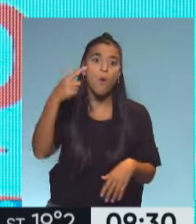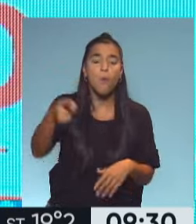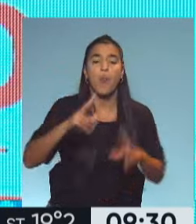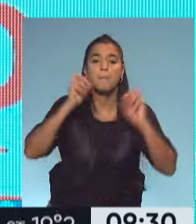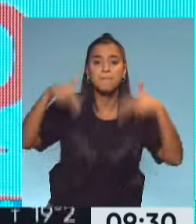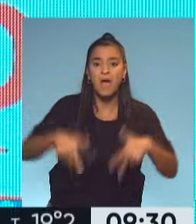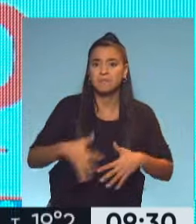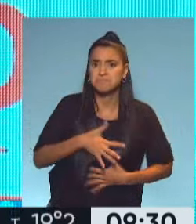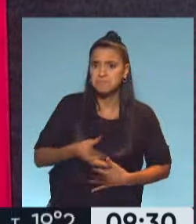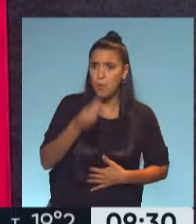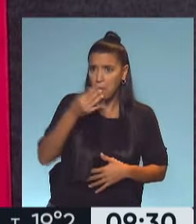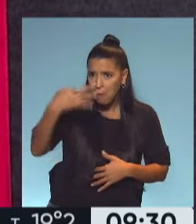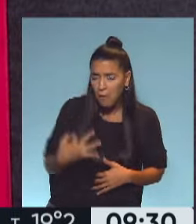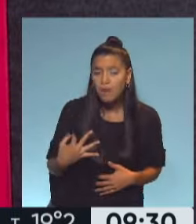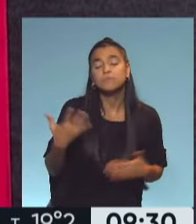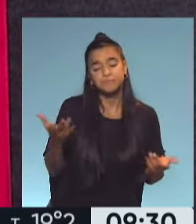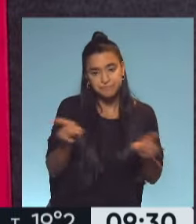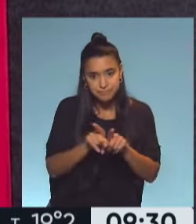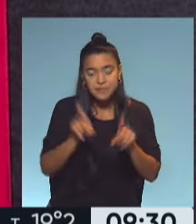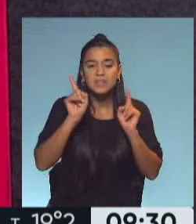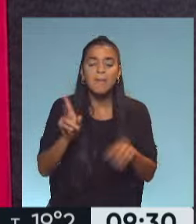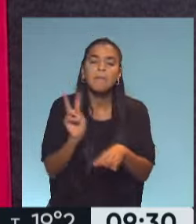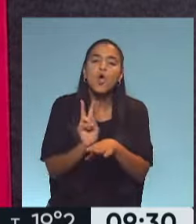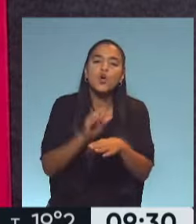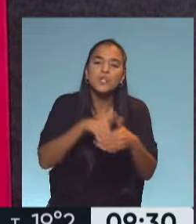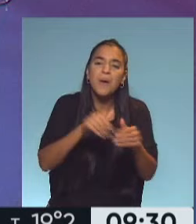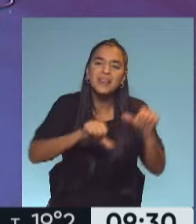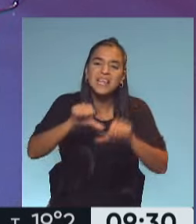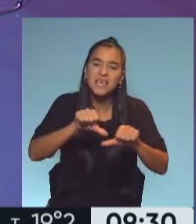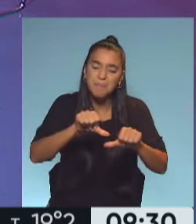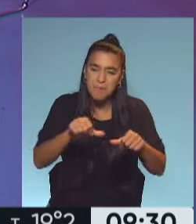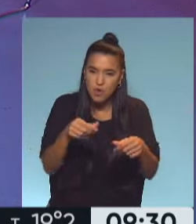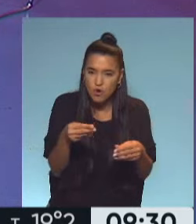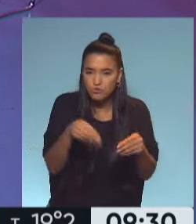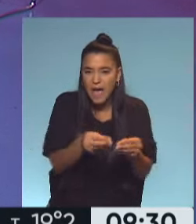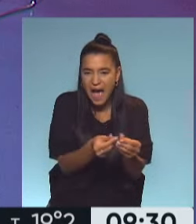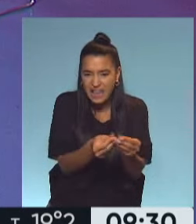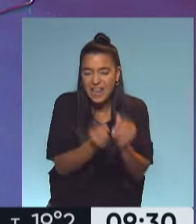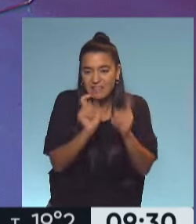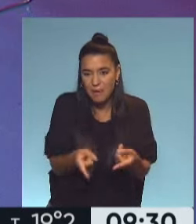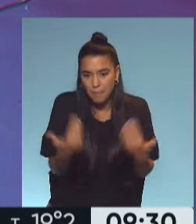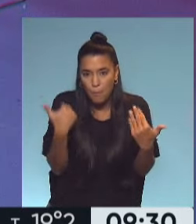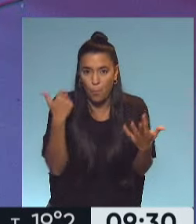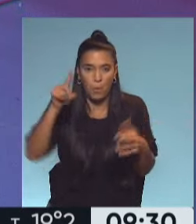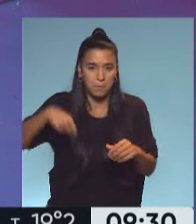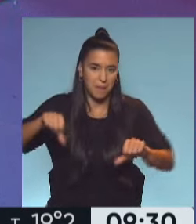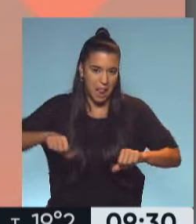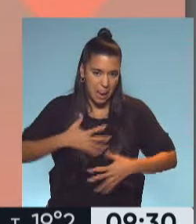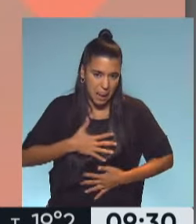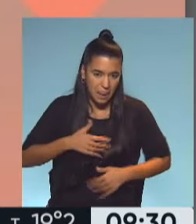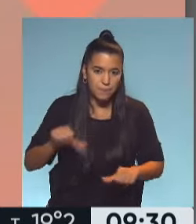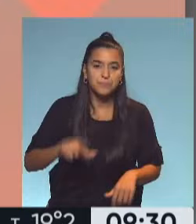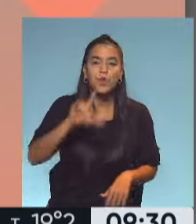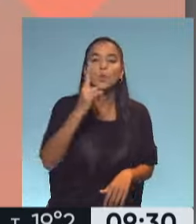riquísimo y no me caía mal. Exactamente y también los conservantes y los químicos que se les ponen a las harinas también pueden estar afectando. Bien,